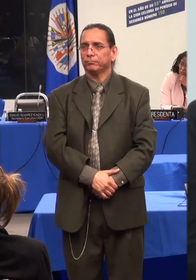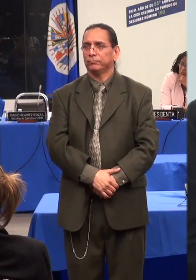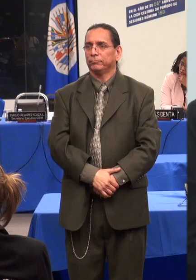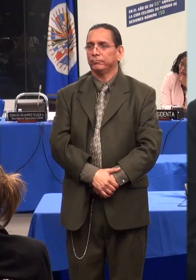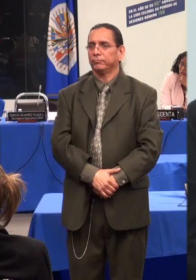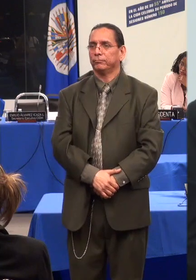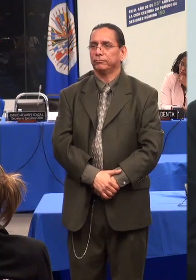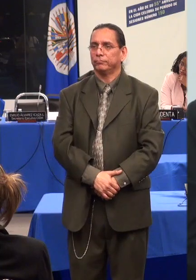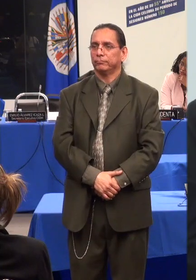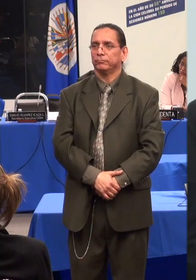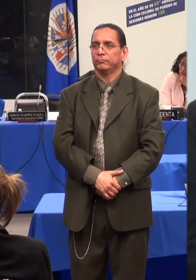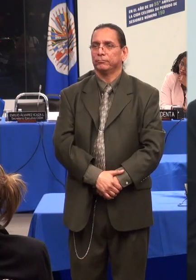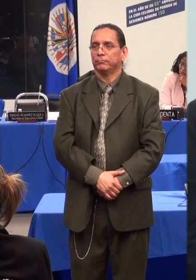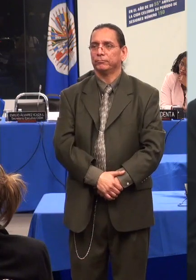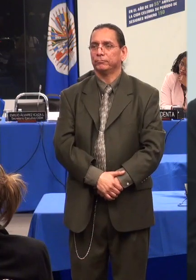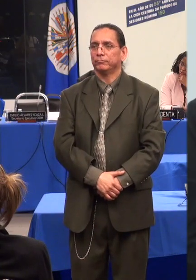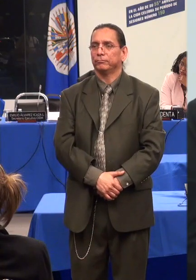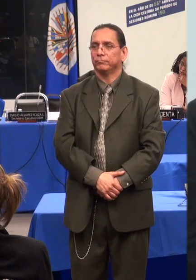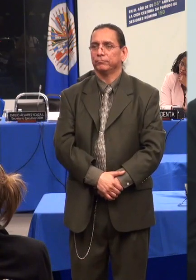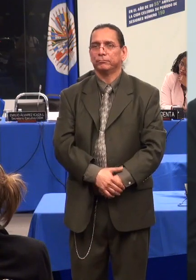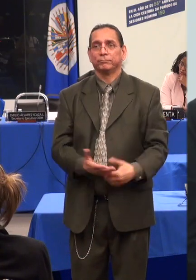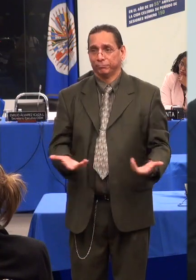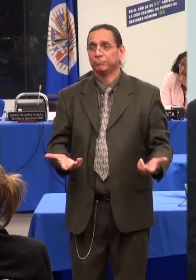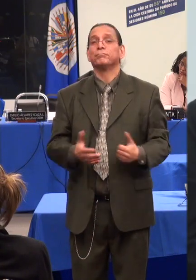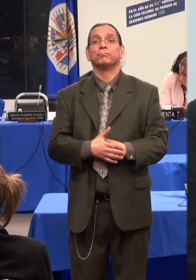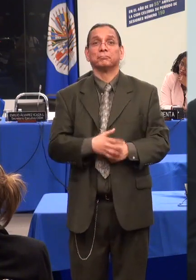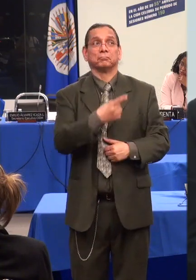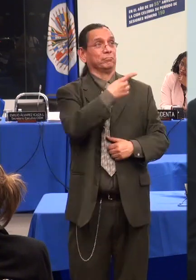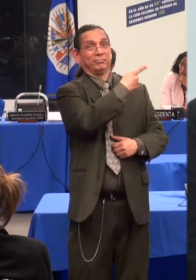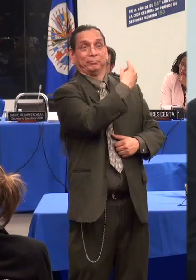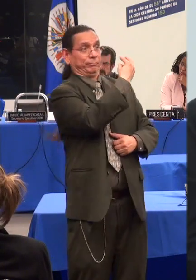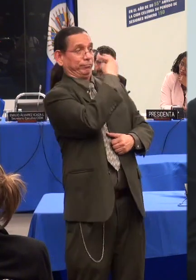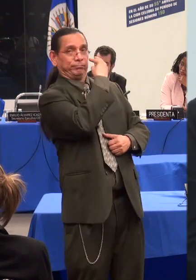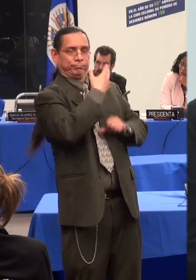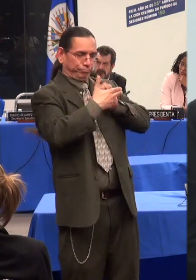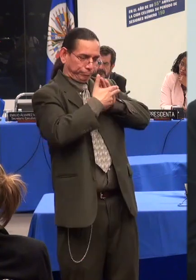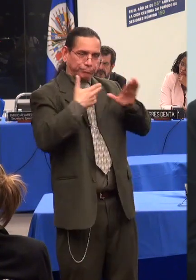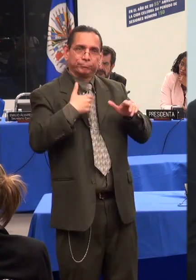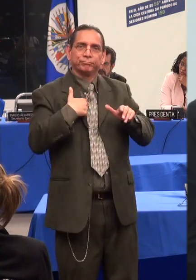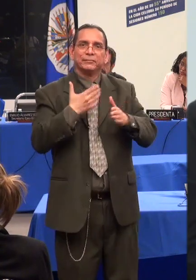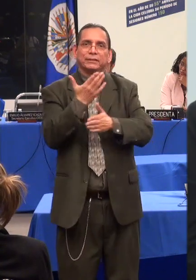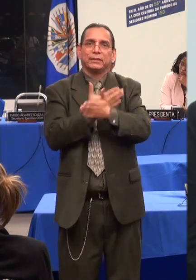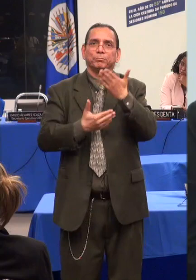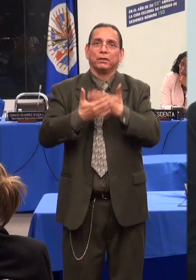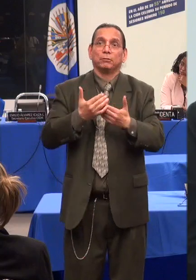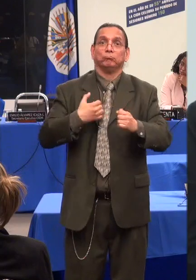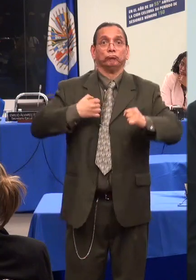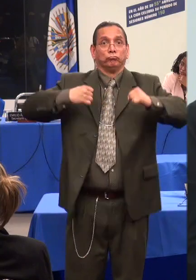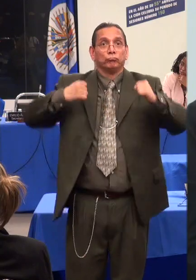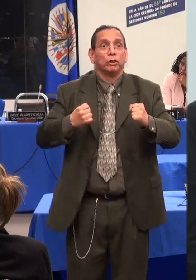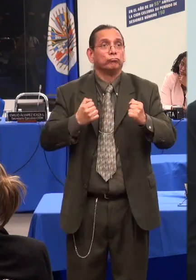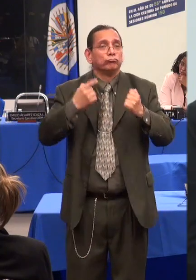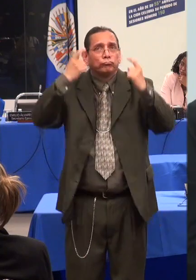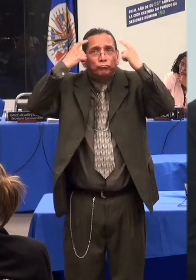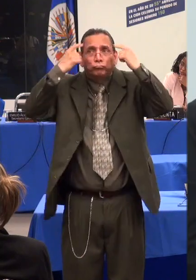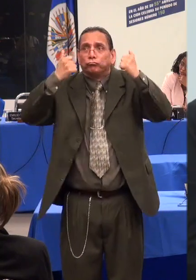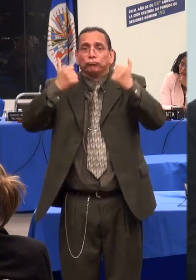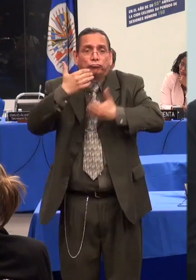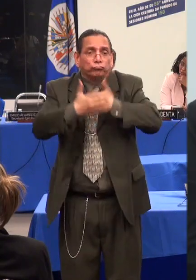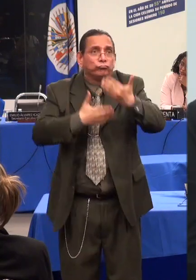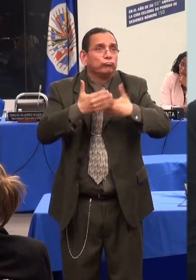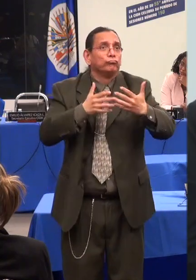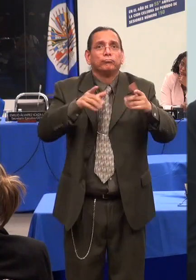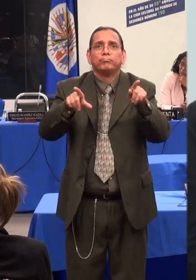como objeto inanimado, que no tiene poder de decisión ni de opinión. Sin embargo, mi cuerpo y mi mente